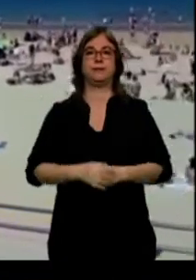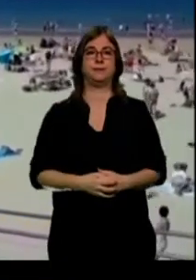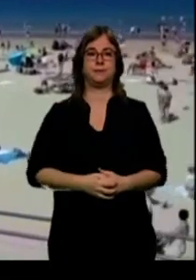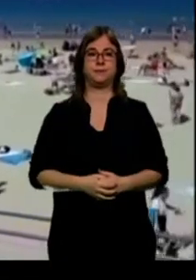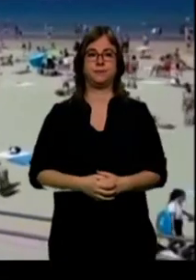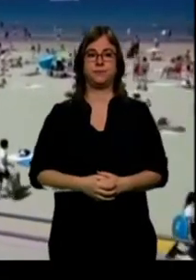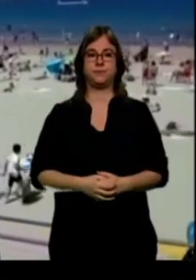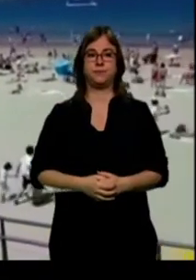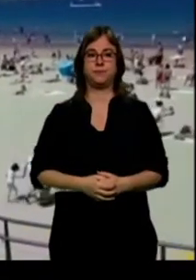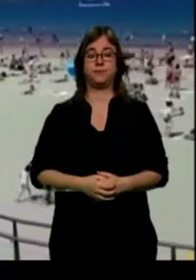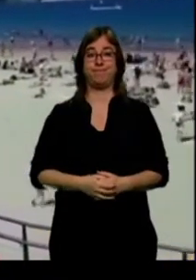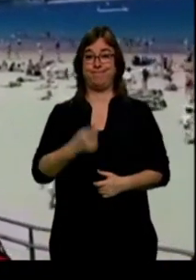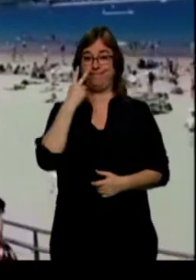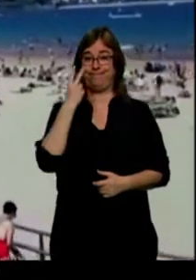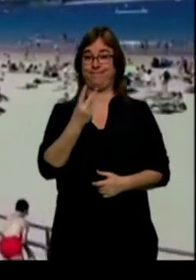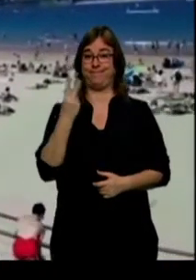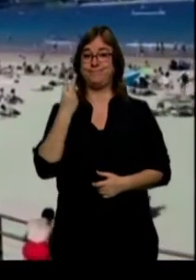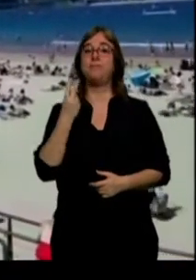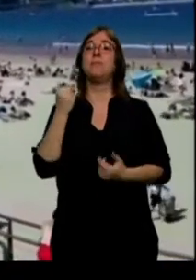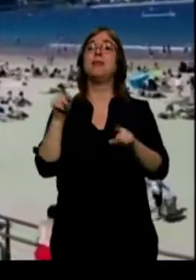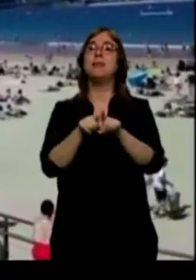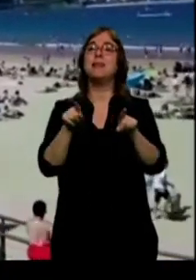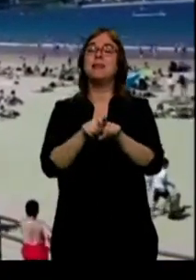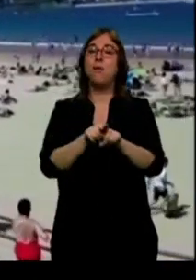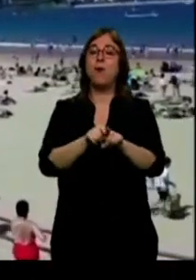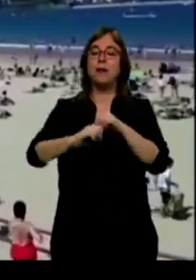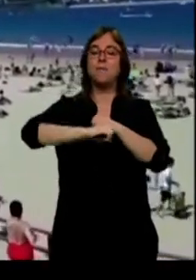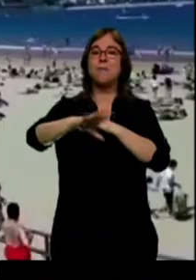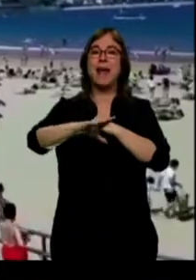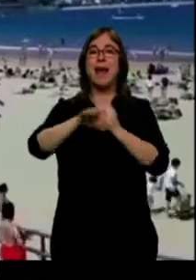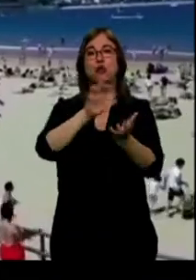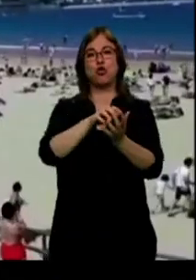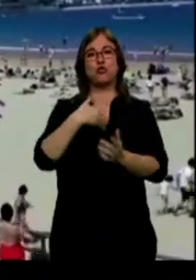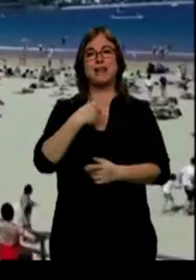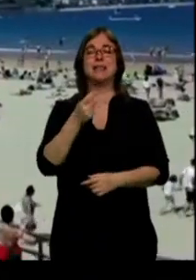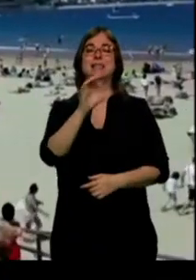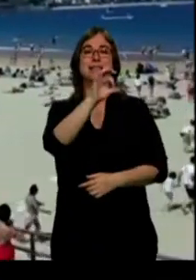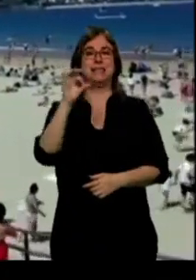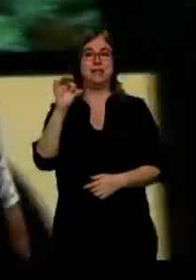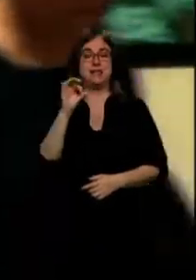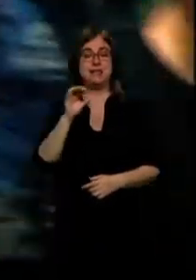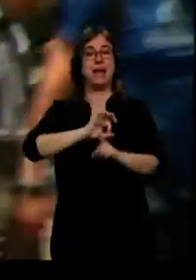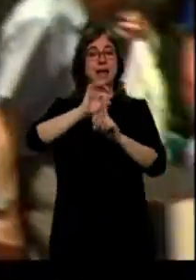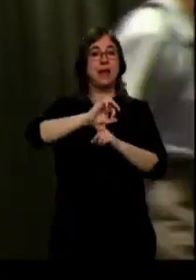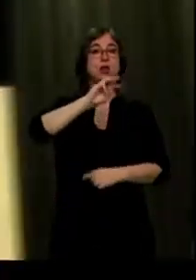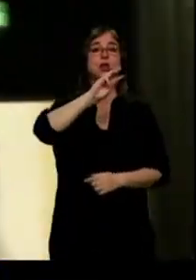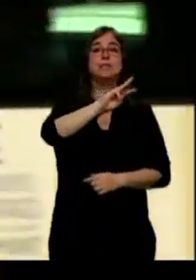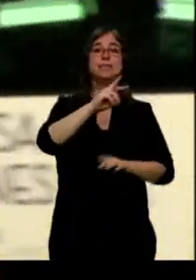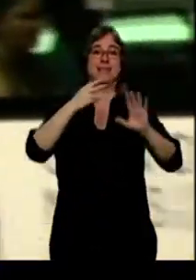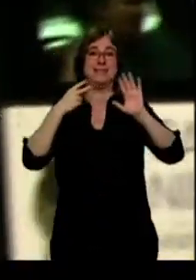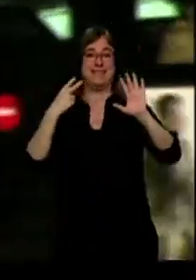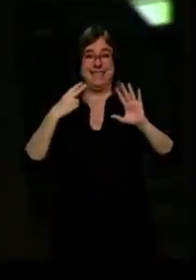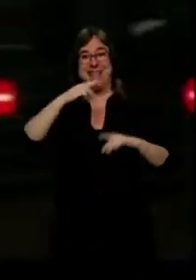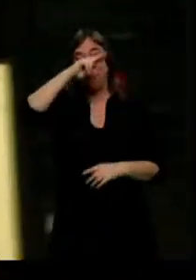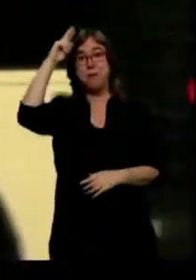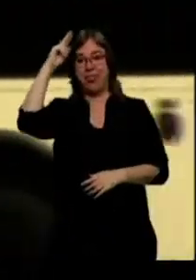Así estaba ayer la playa de la Concha en San Sebastián. 37 grados marcaba el termómetro en Madrid pasado el mediodía. La ola de